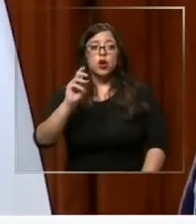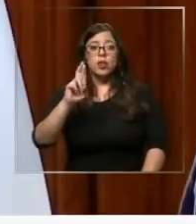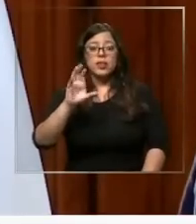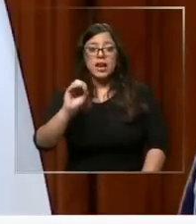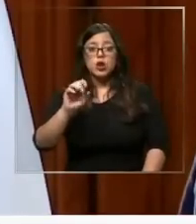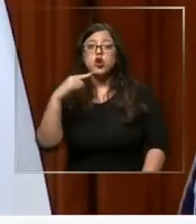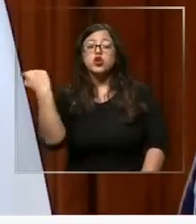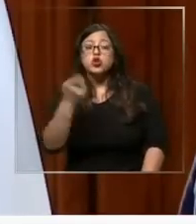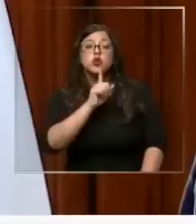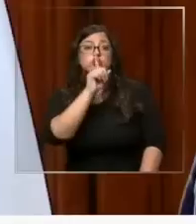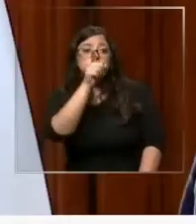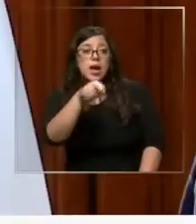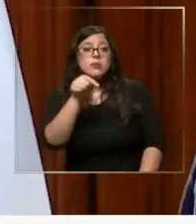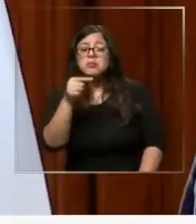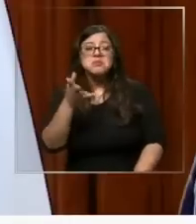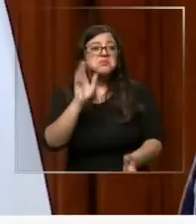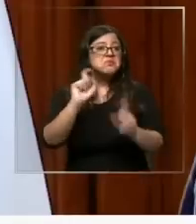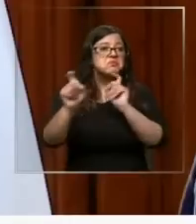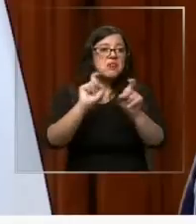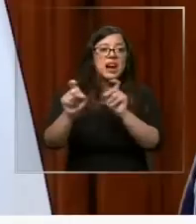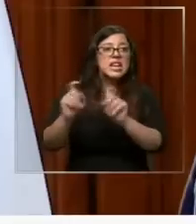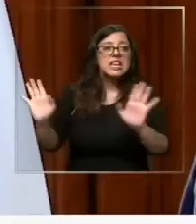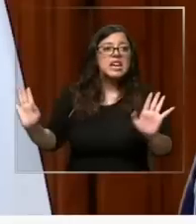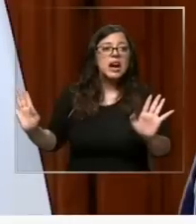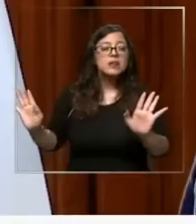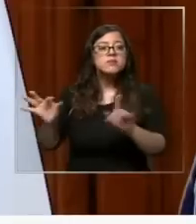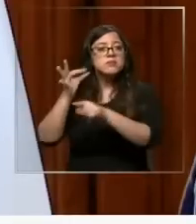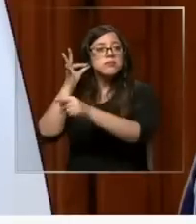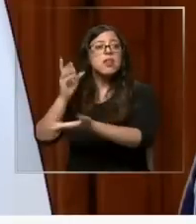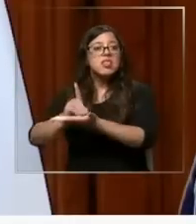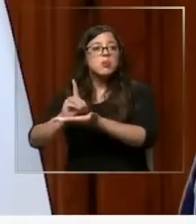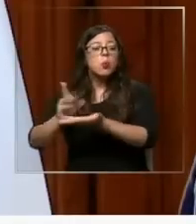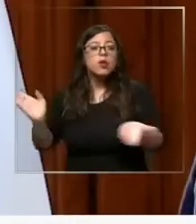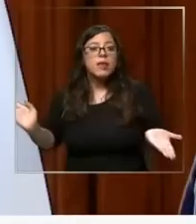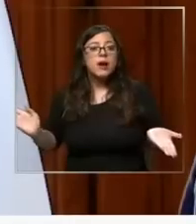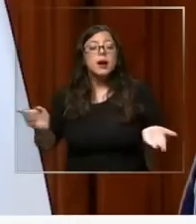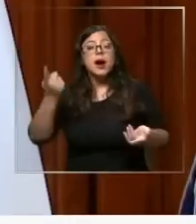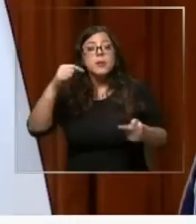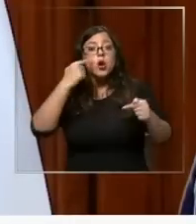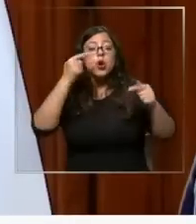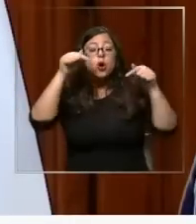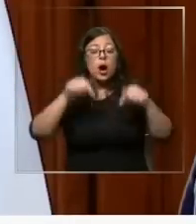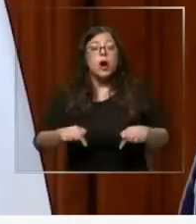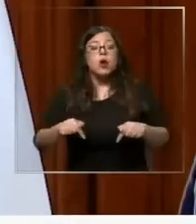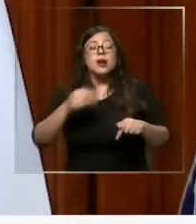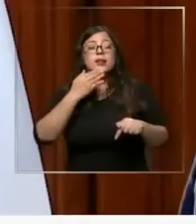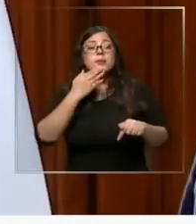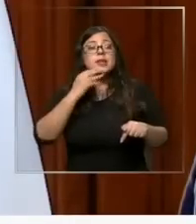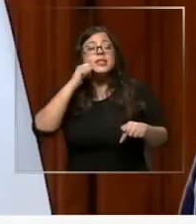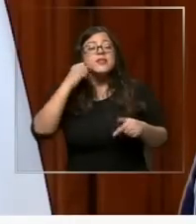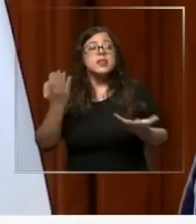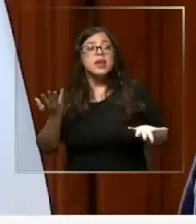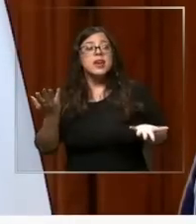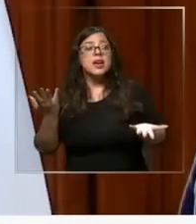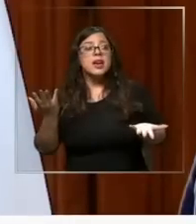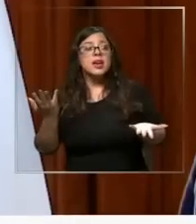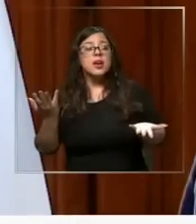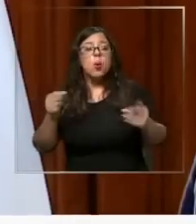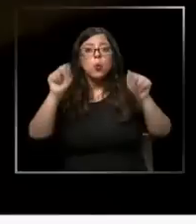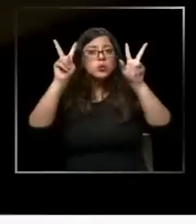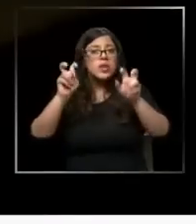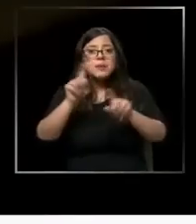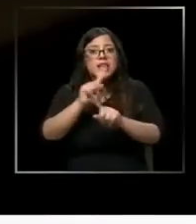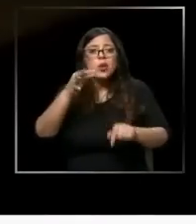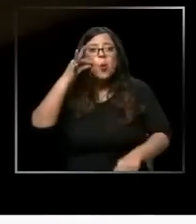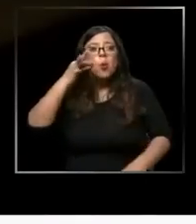Estamos acostumbrados a estos ataques arteros de la diputada. Pero en esta ocasión además se trató de un ataque inhumano.